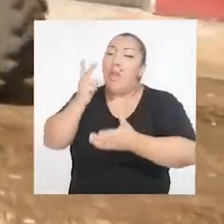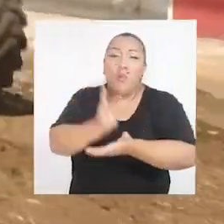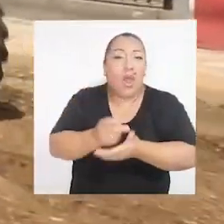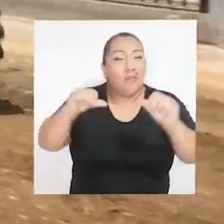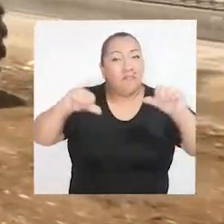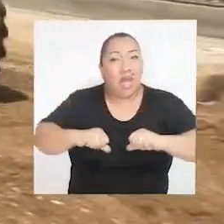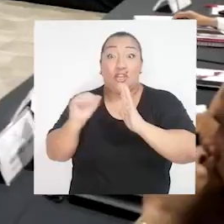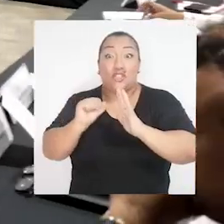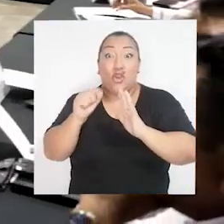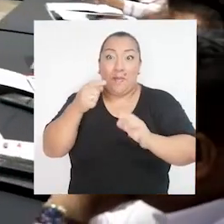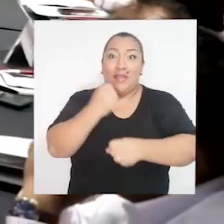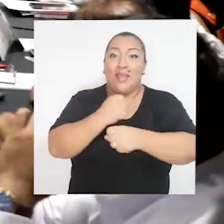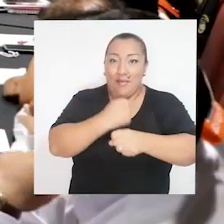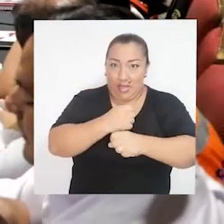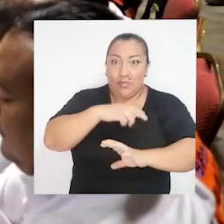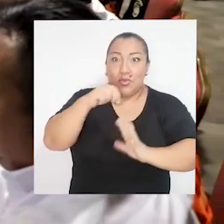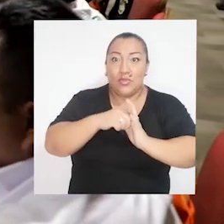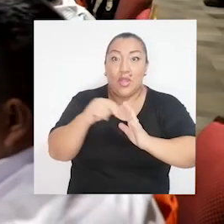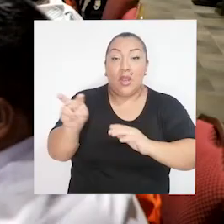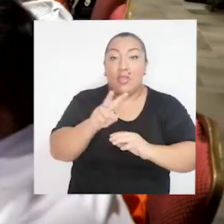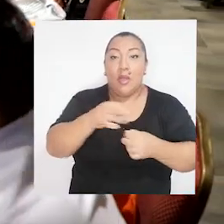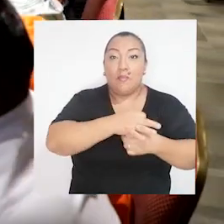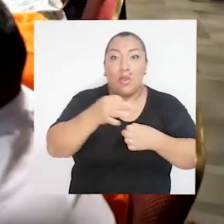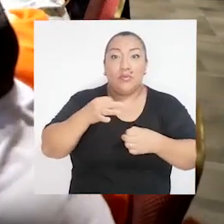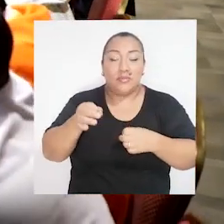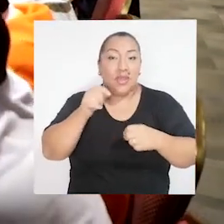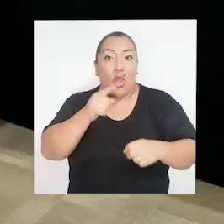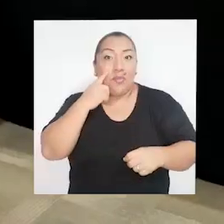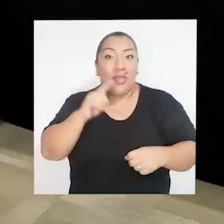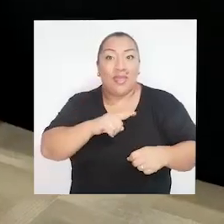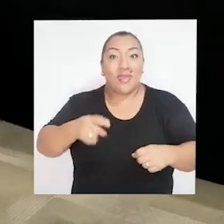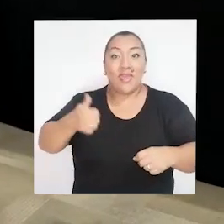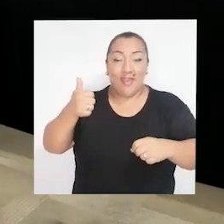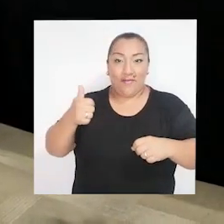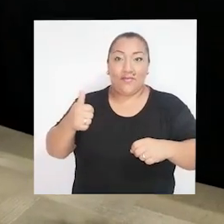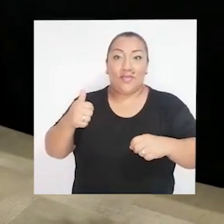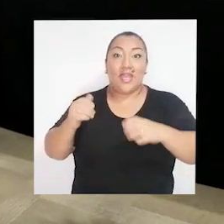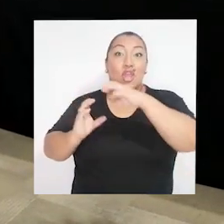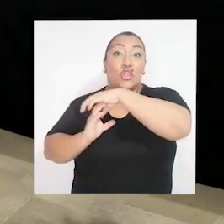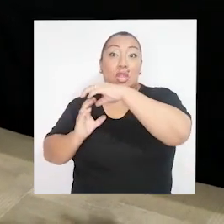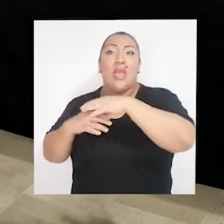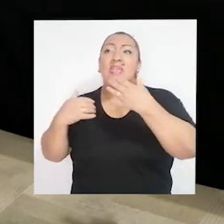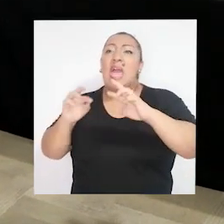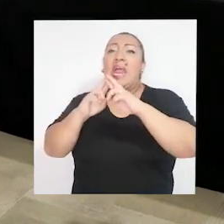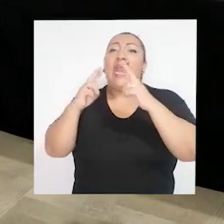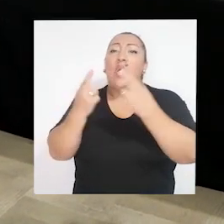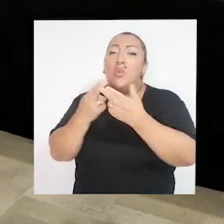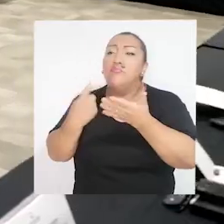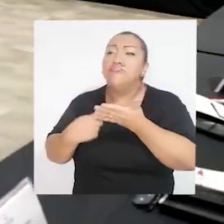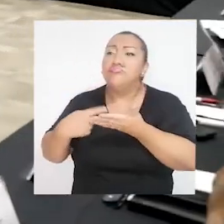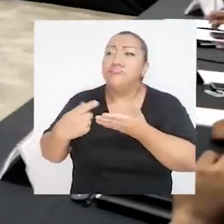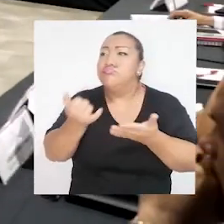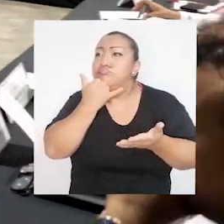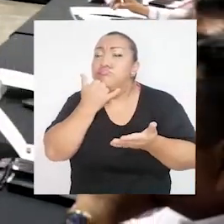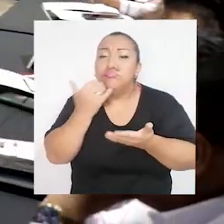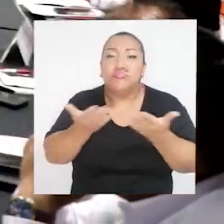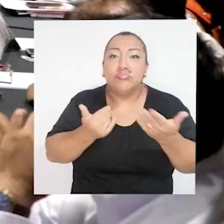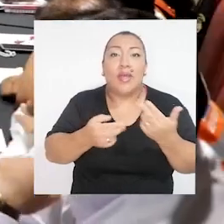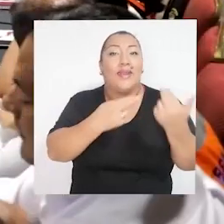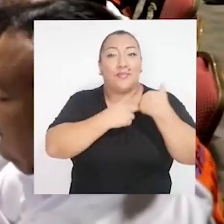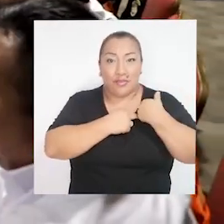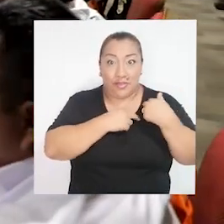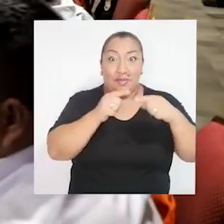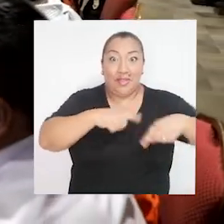reportadas este año. Durante la jornada de trabajo en ambas regiones, el Contralor Nelson Schacht se reunió con los responsables de las